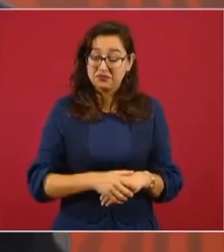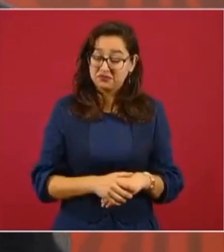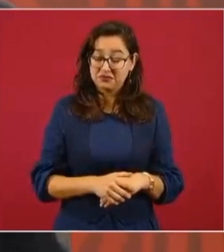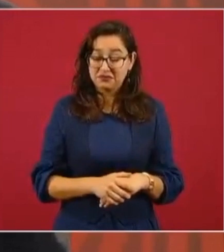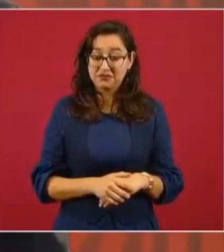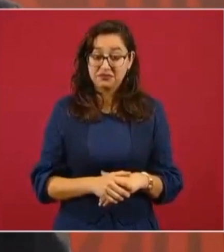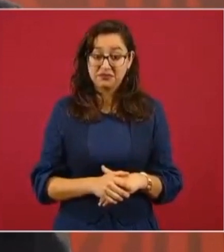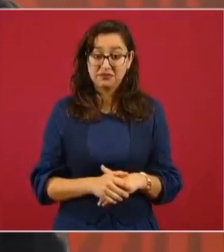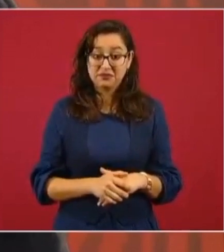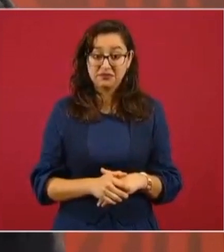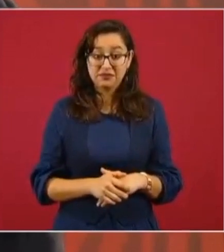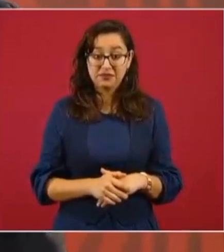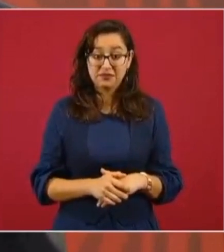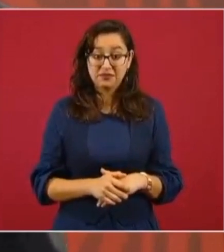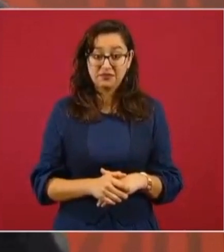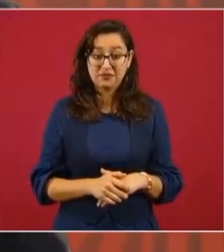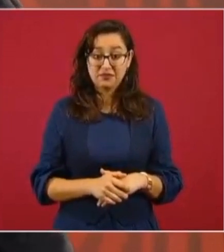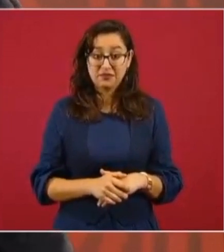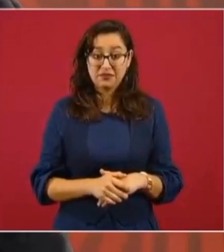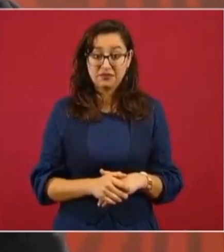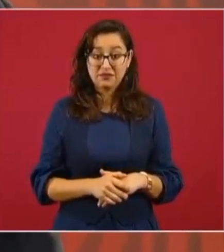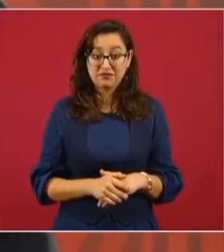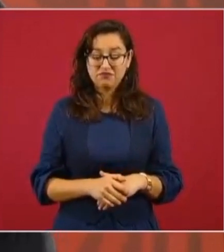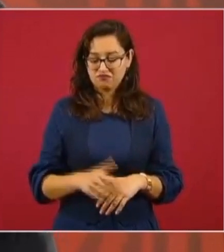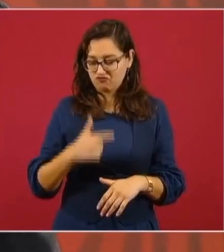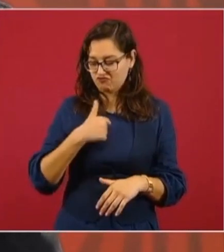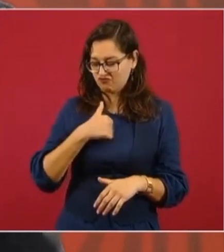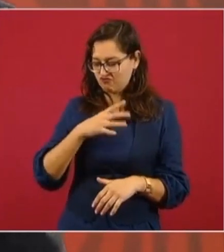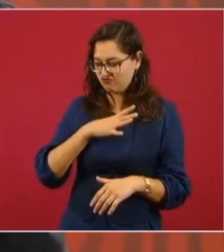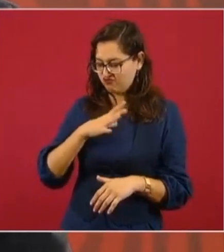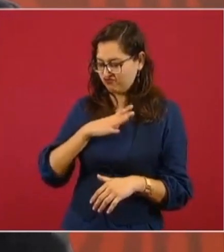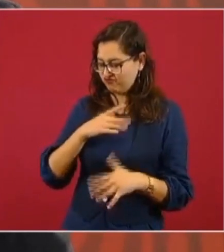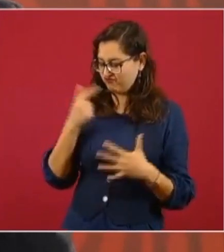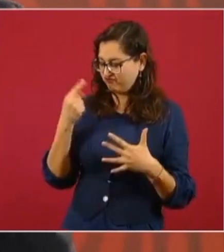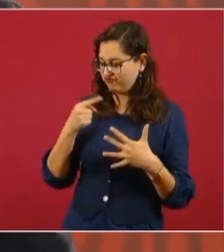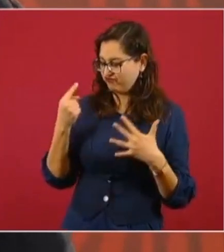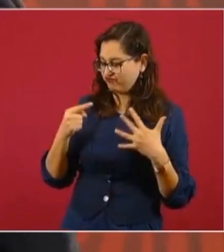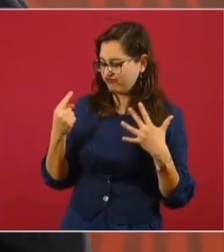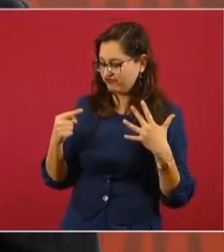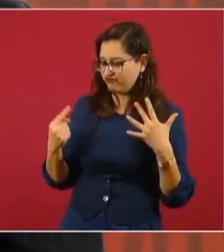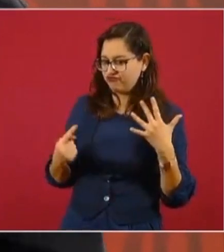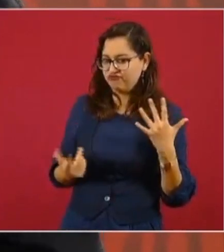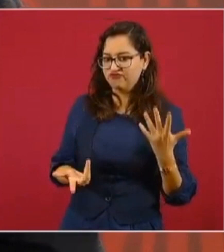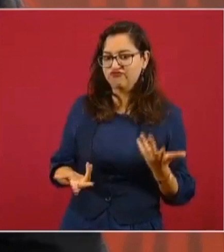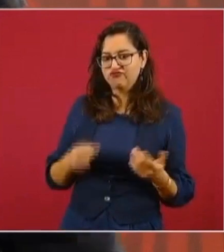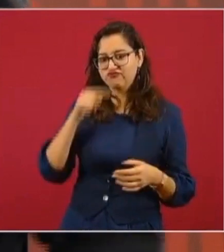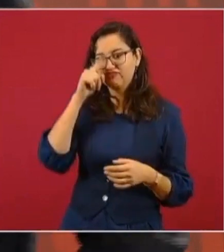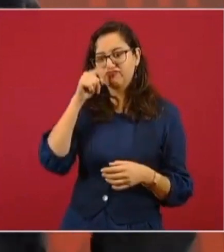yo tengo esto o